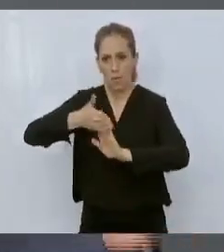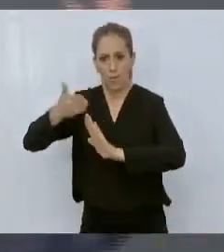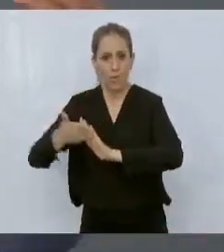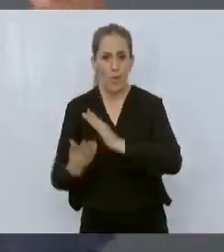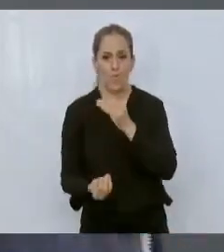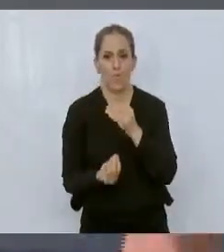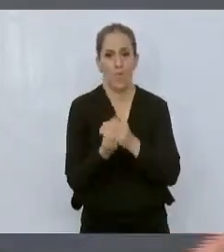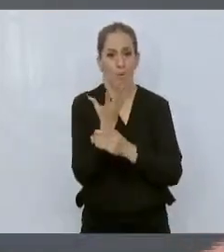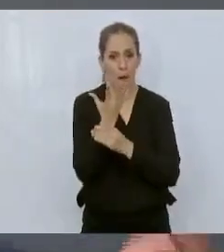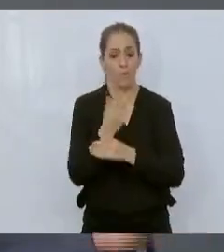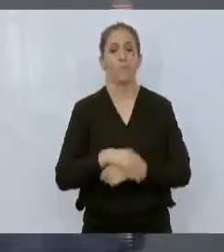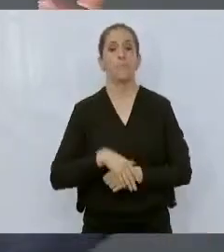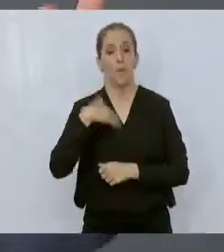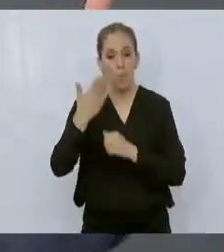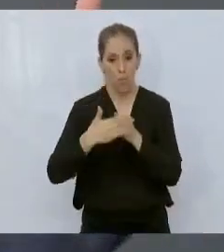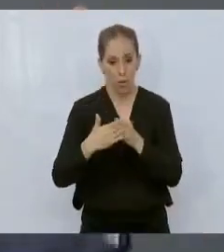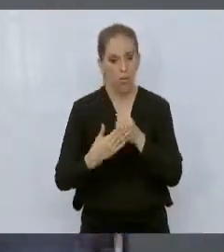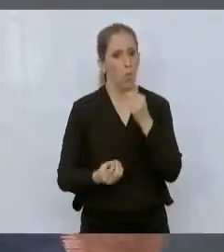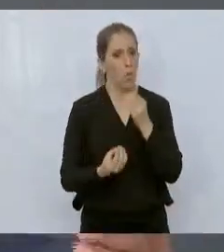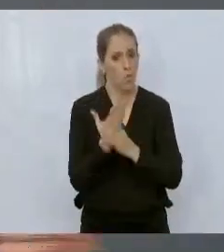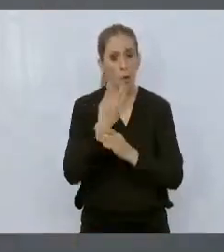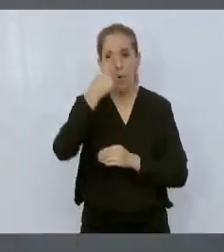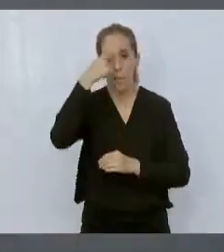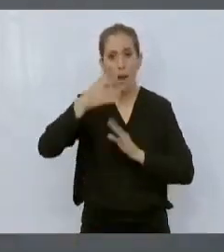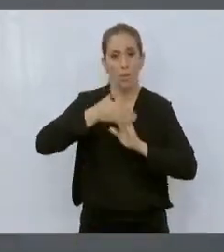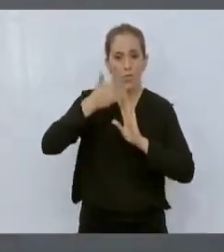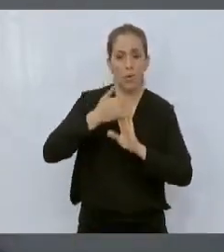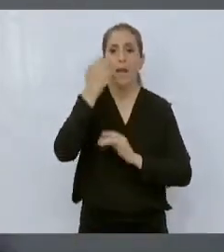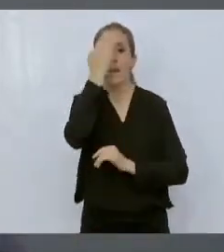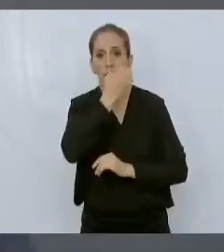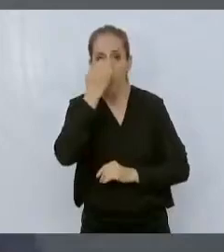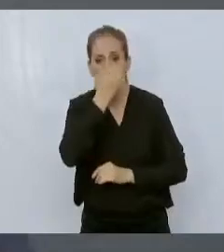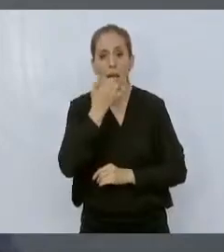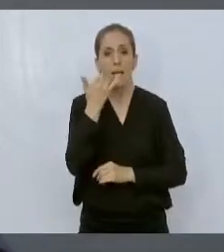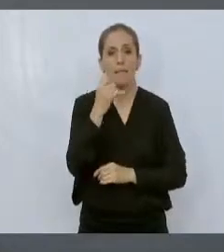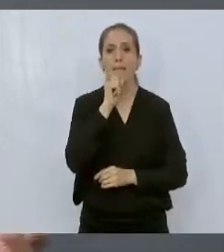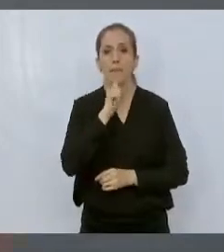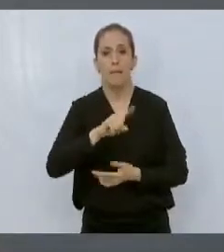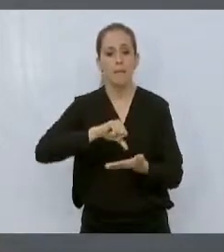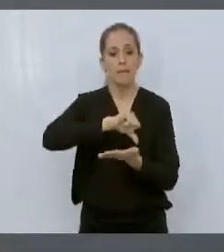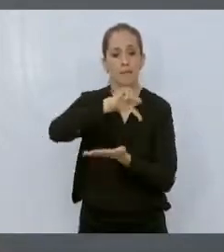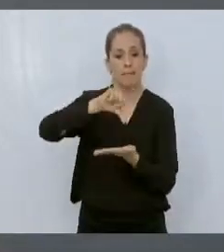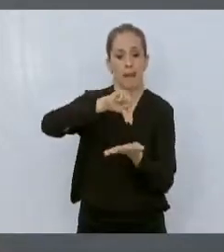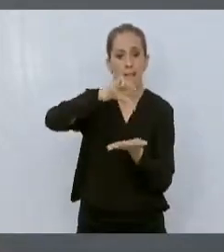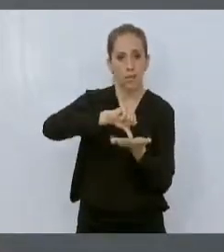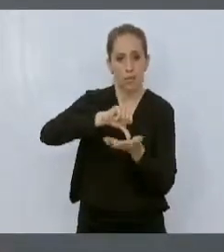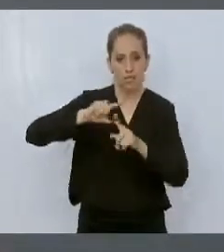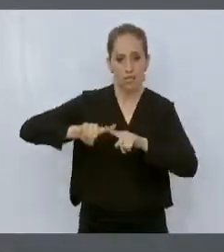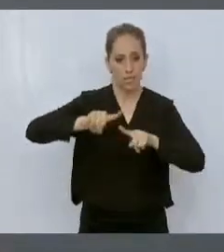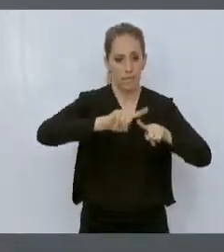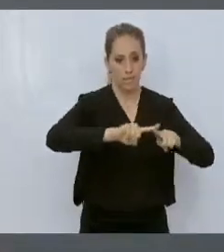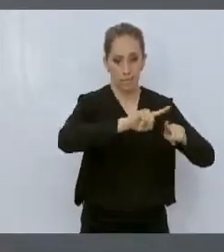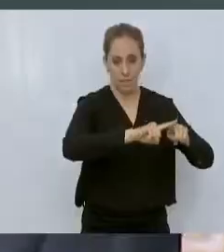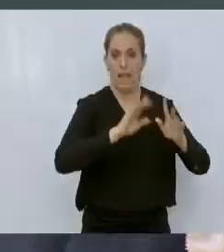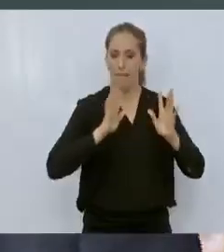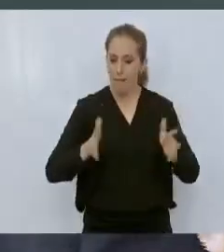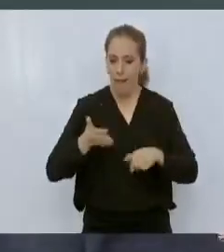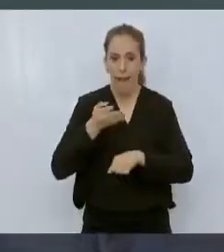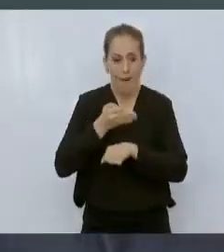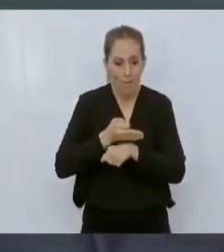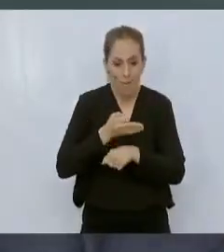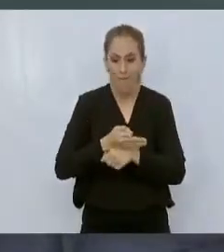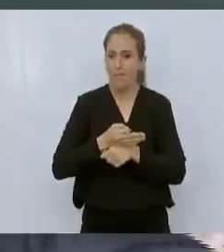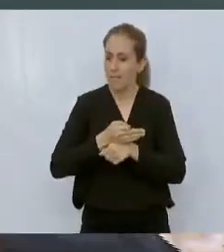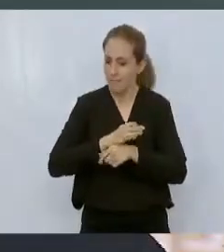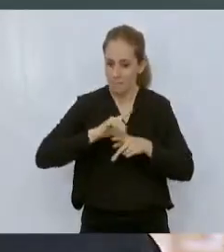rehabilitar todas las escuelas y los centros médicos que están en la zona, eso ya se está trabajando en ello y evidentemente